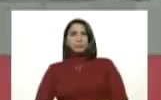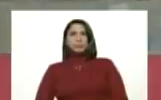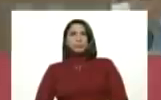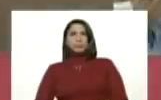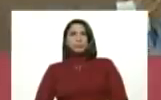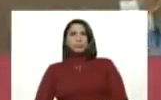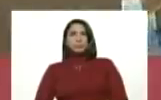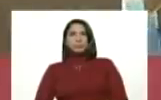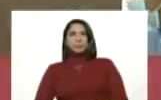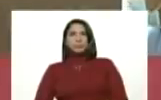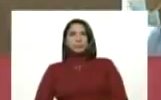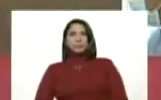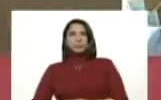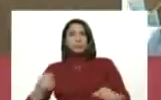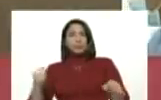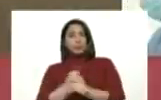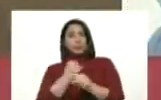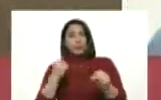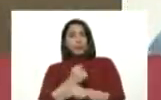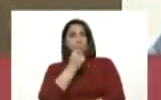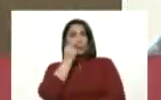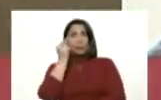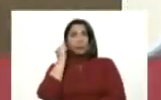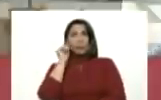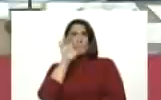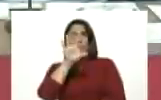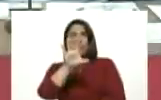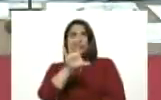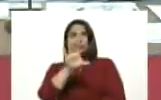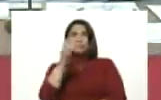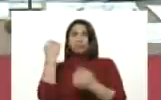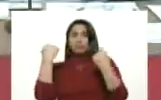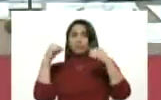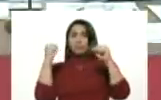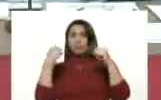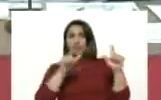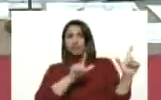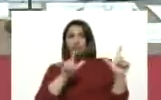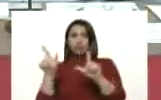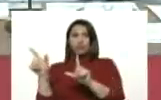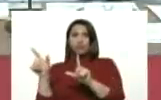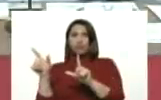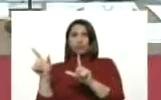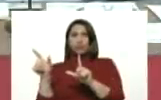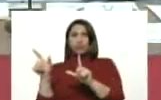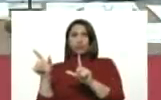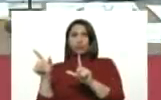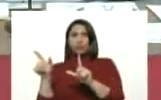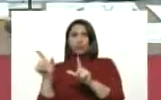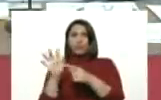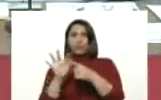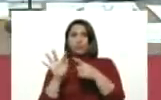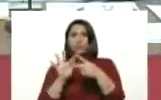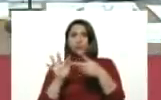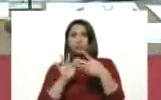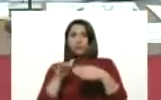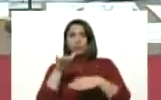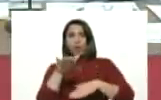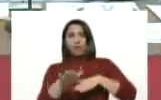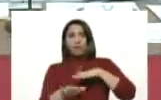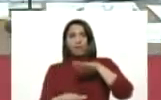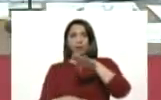Los trabajadores y trabajadoras del país a prepararse en función de avanzar.